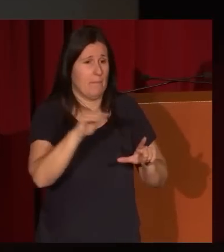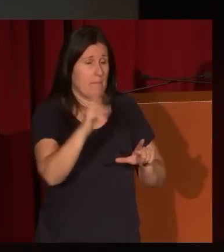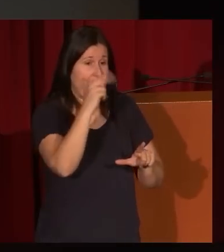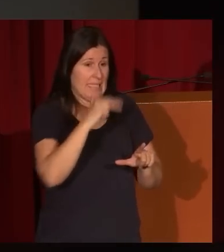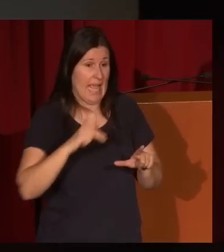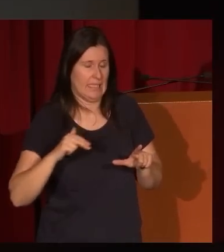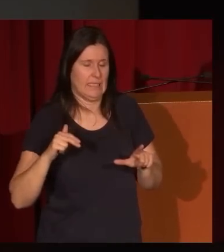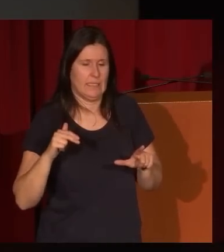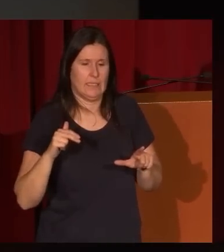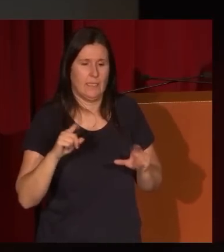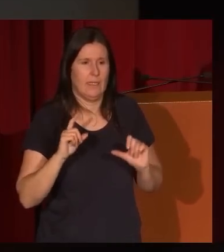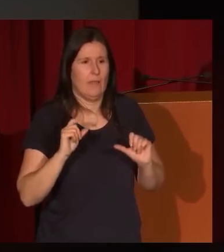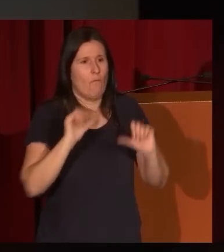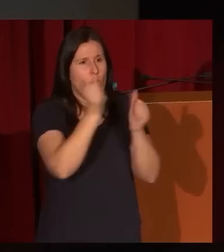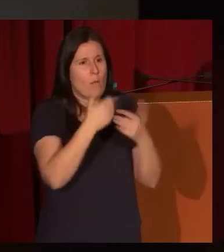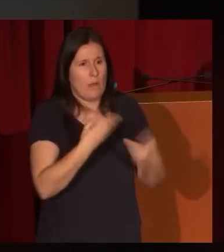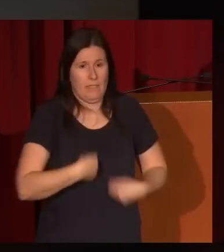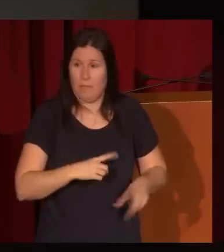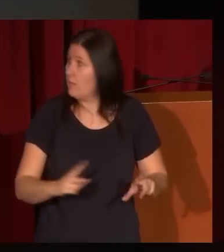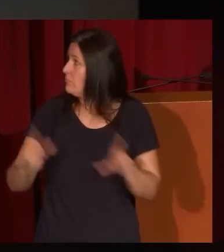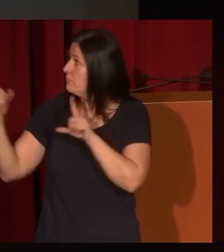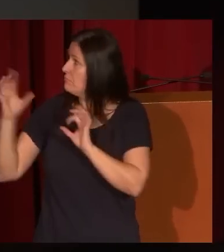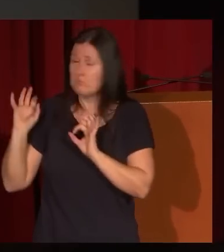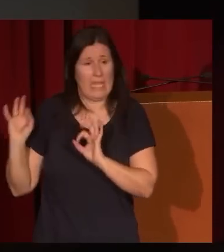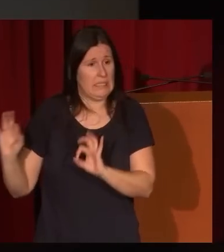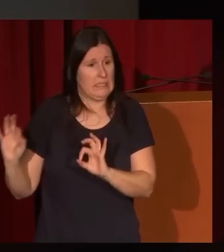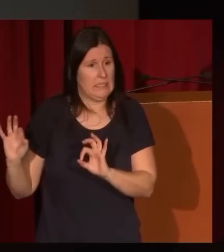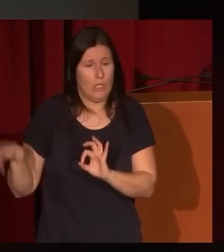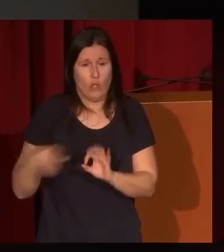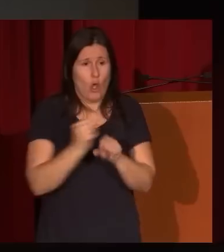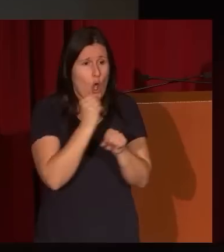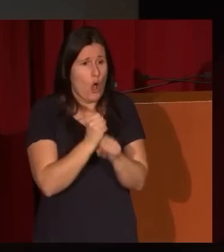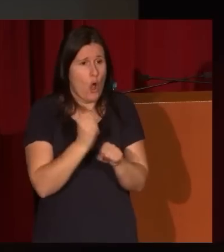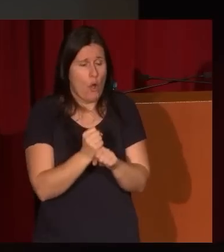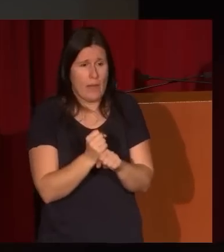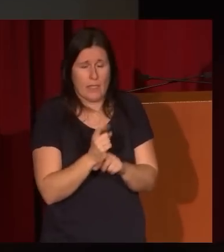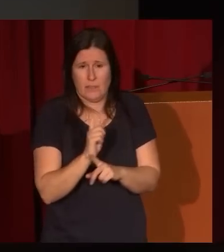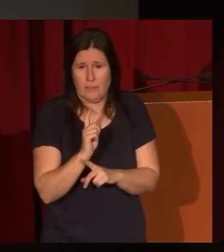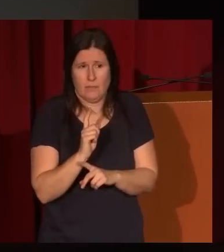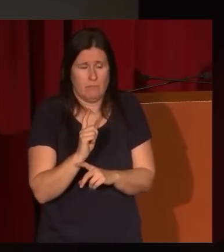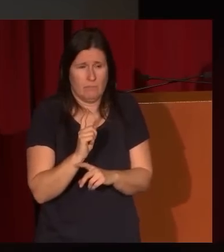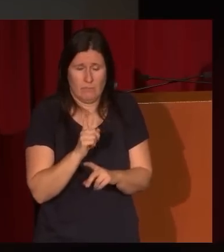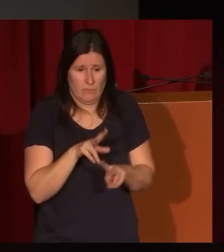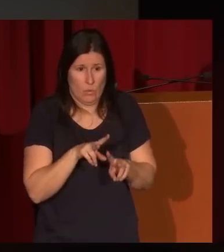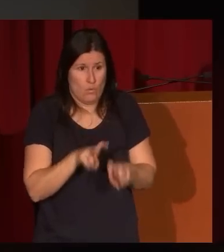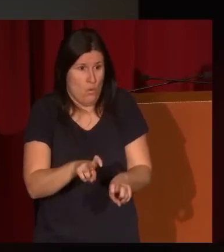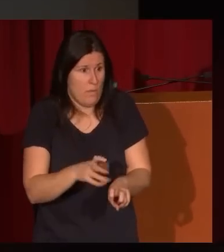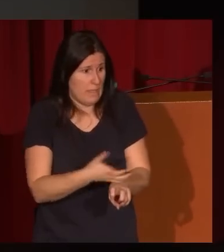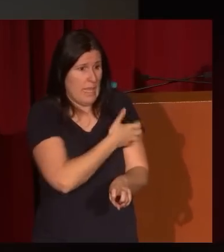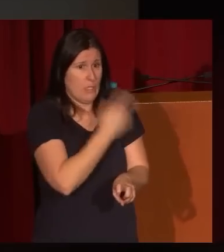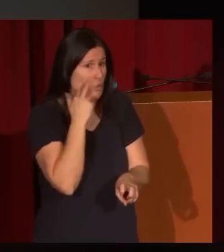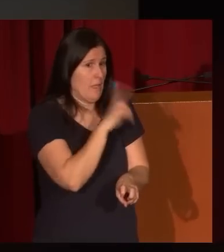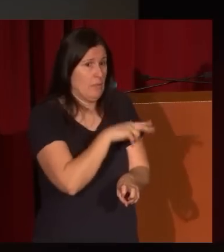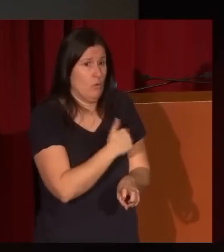así bueno esto es un Eugenio Lucas sí es un Eugenio Lucas además son obras absolutamente inéditas que se las traigo a ustedes como primicia